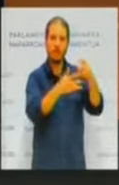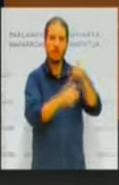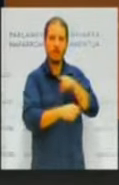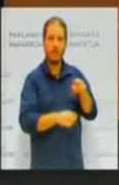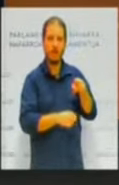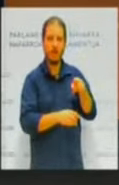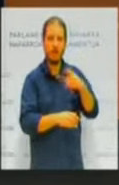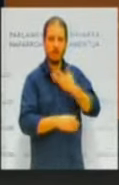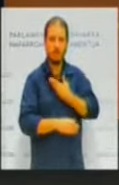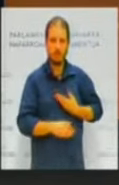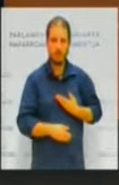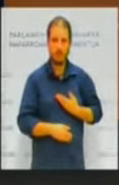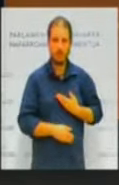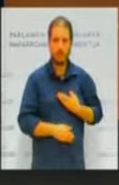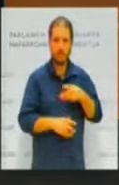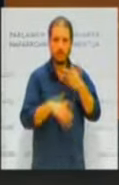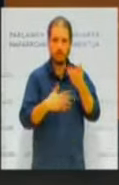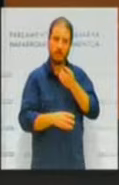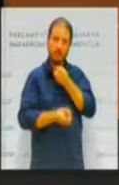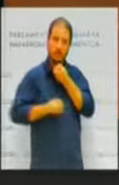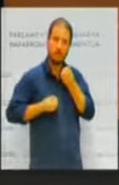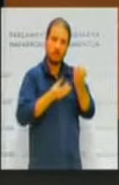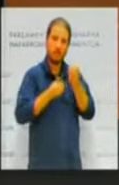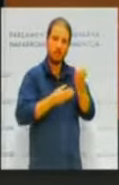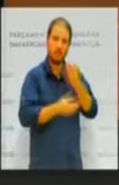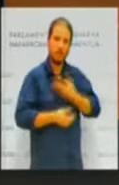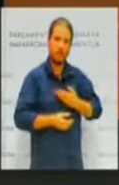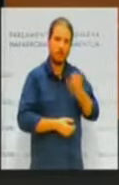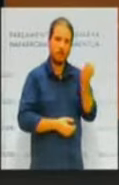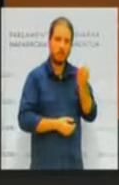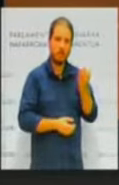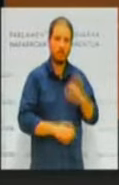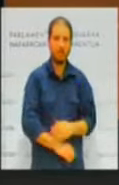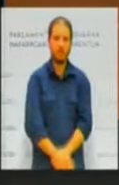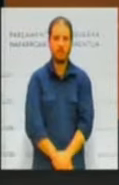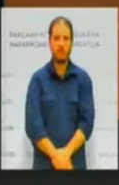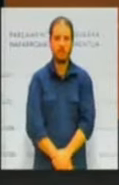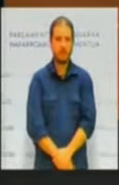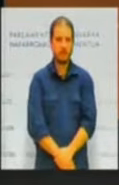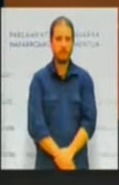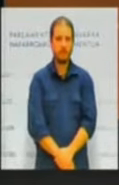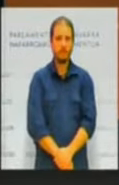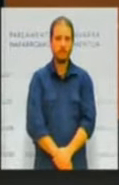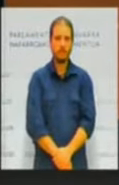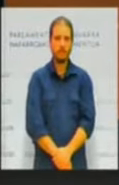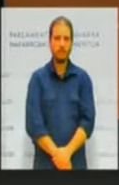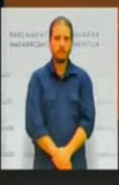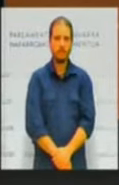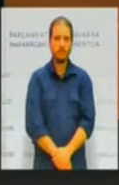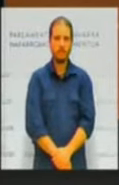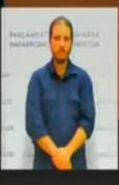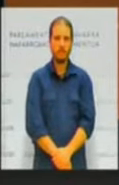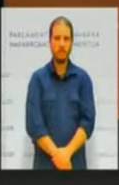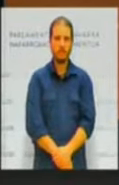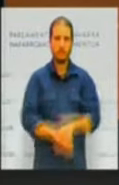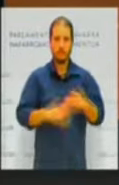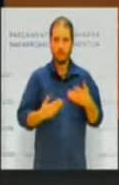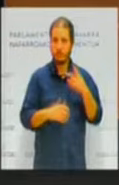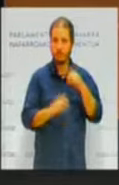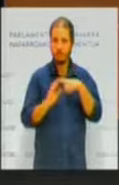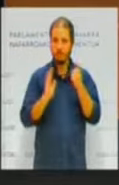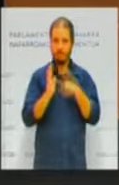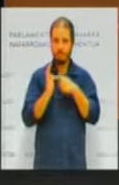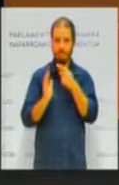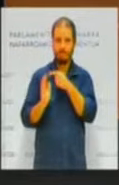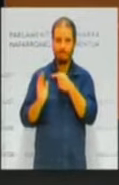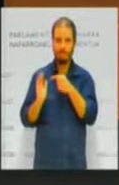tienen derecho a una explicación de lo que se hace con lo suyo. Pero bien, esta ley como digo servirá de poco mientras tengamos un